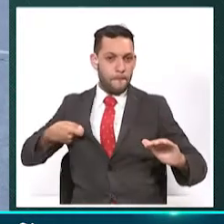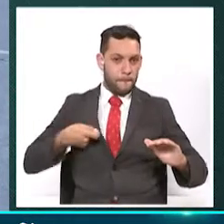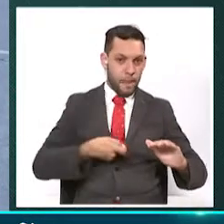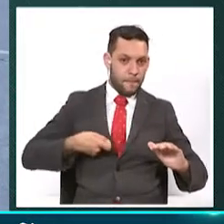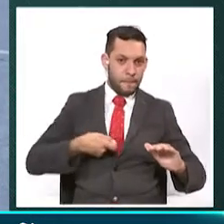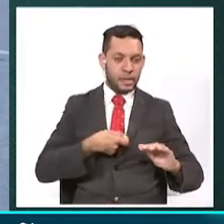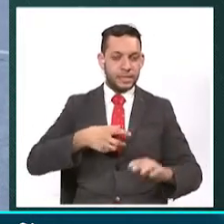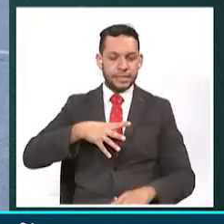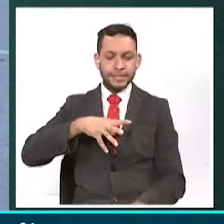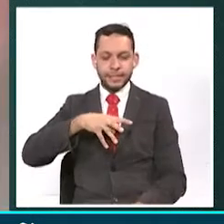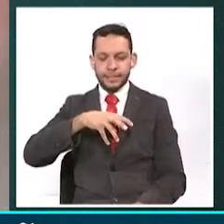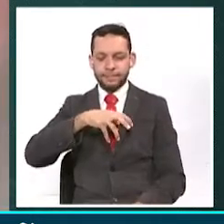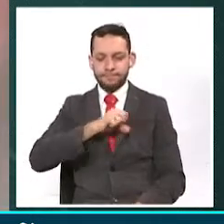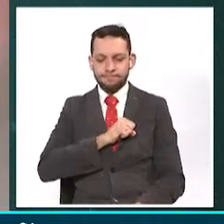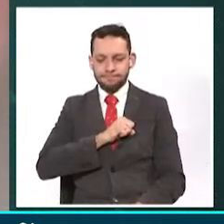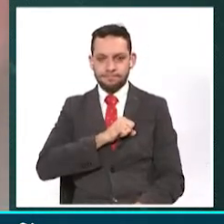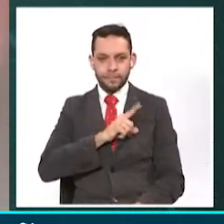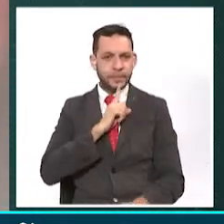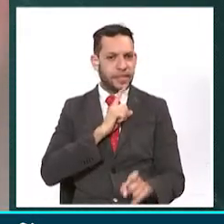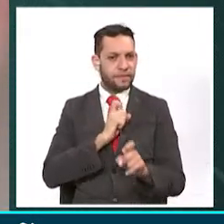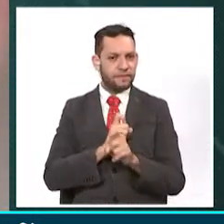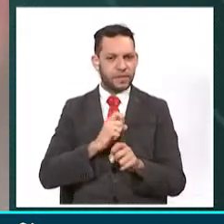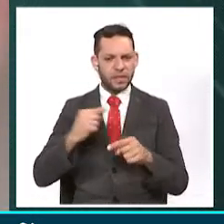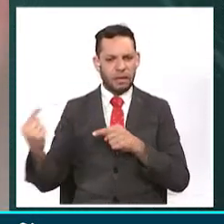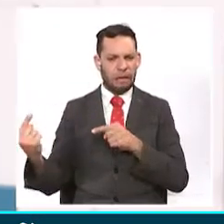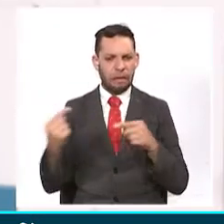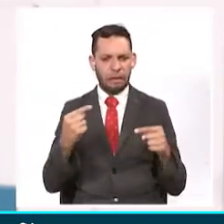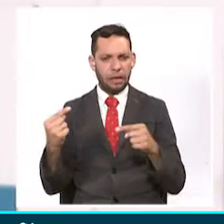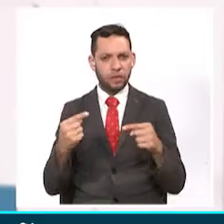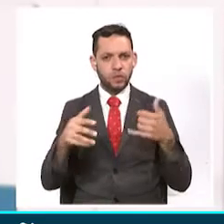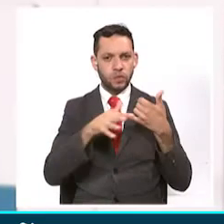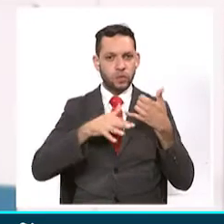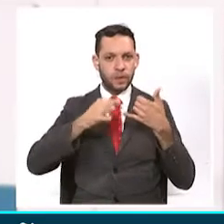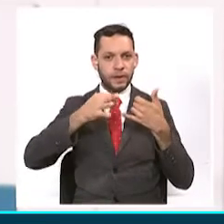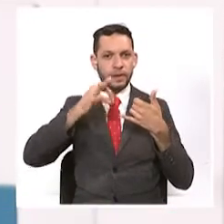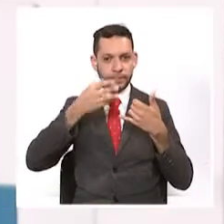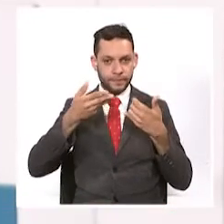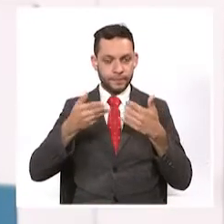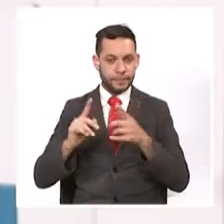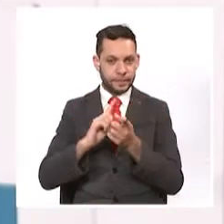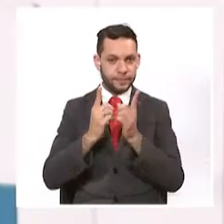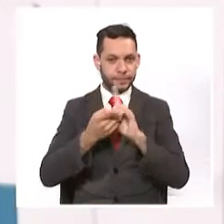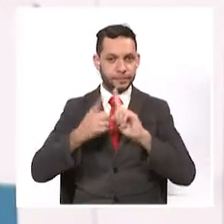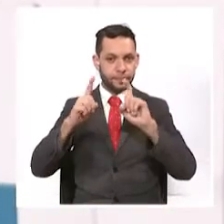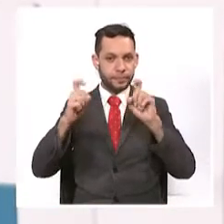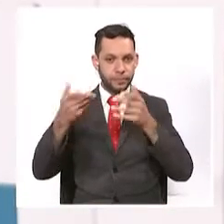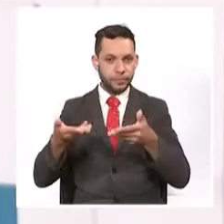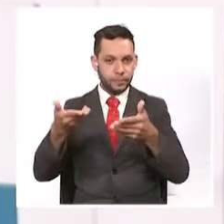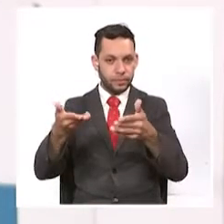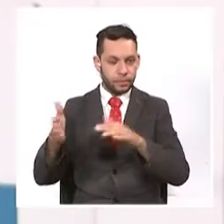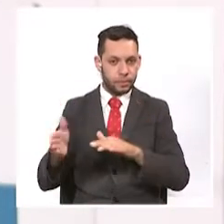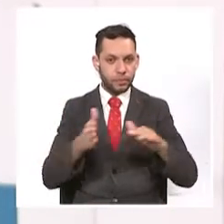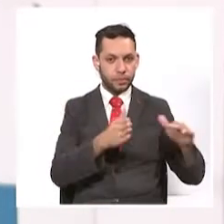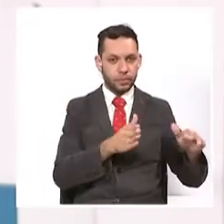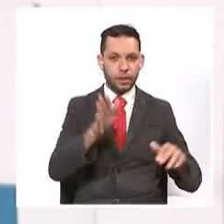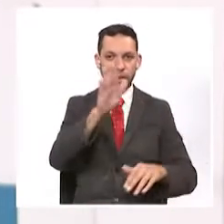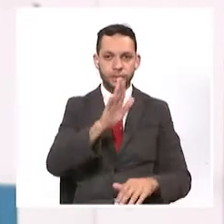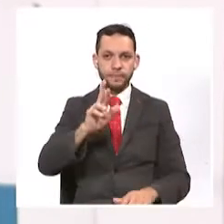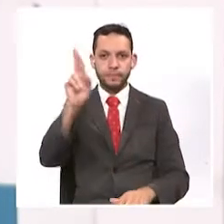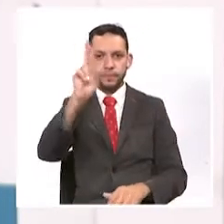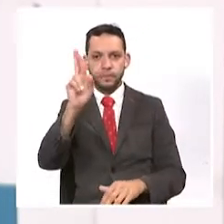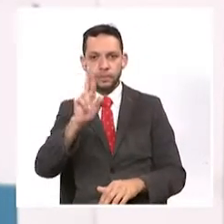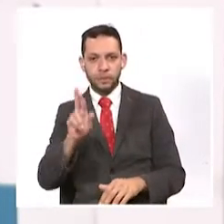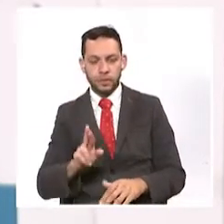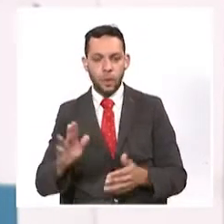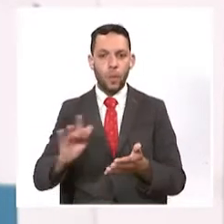Lamentamos que se presenten este tipo de hechos en nuestro eje cafetero. Cambiando de tema, en Risaralda continúan las alertas por